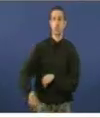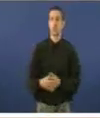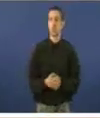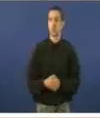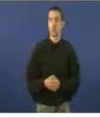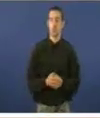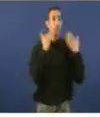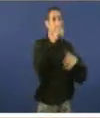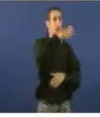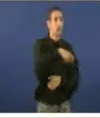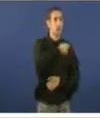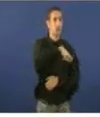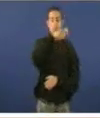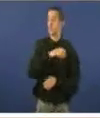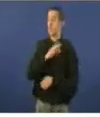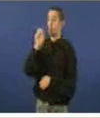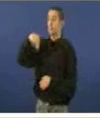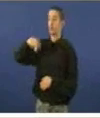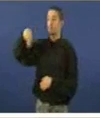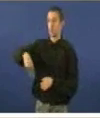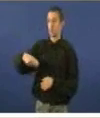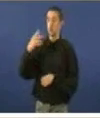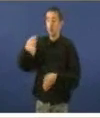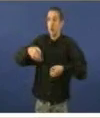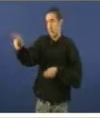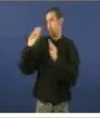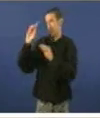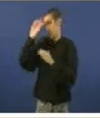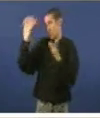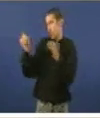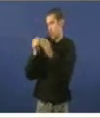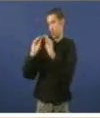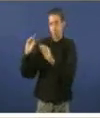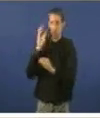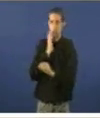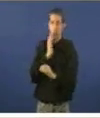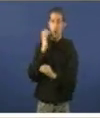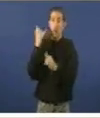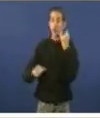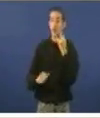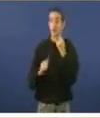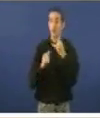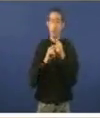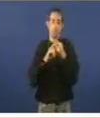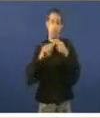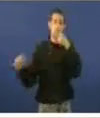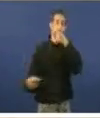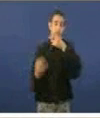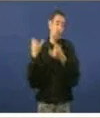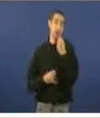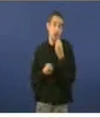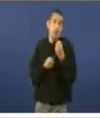Moitas grazas, señor presidente. Señora Apontón, como sempre se acaba usted as súas conclusións e acaba con a descalificación que sempre deixa caer así